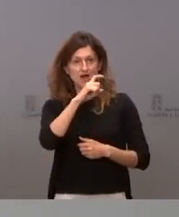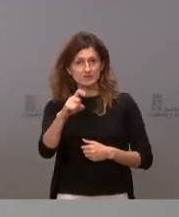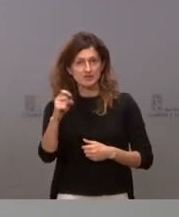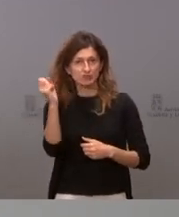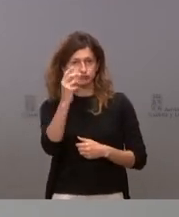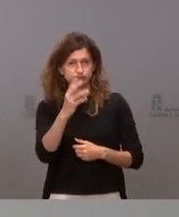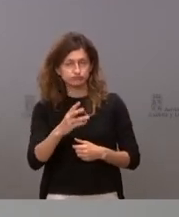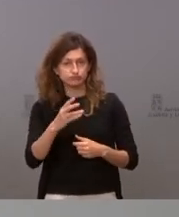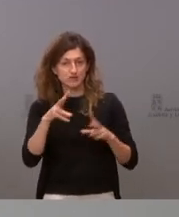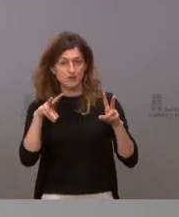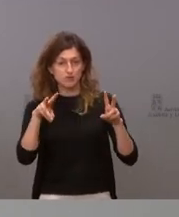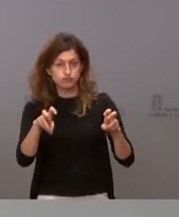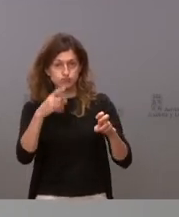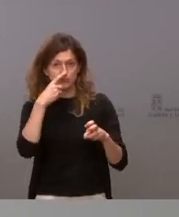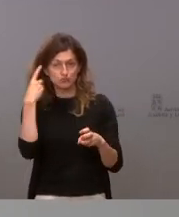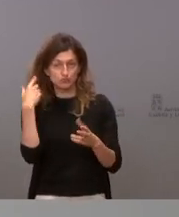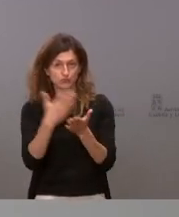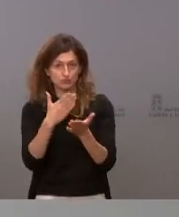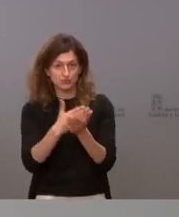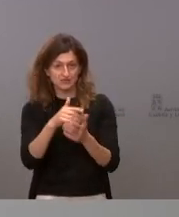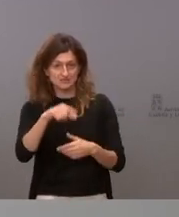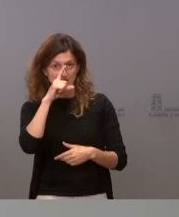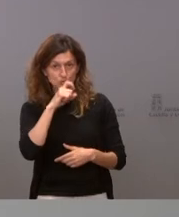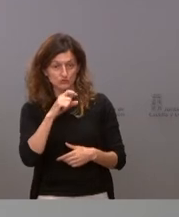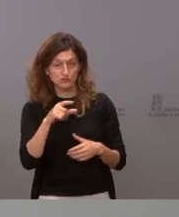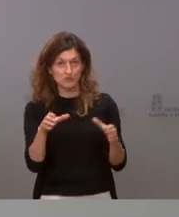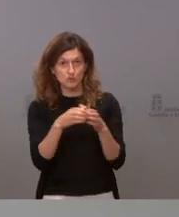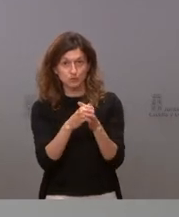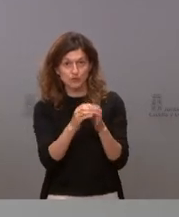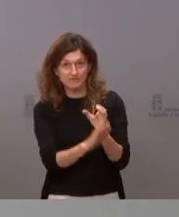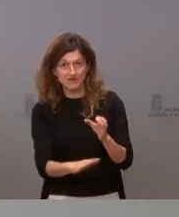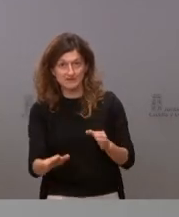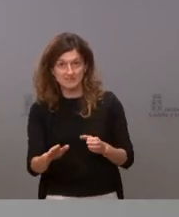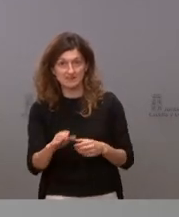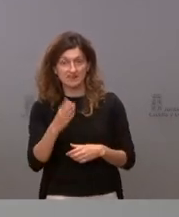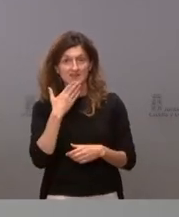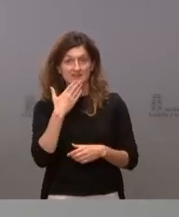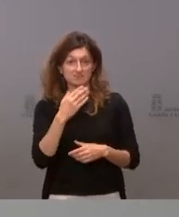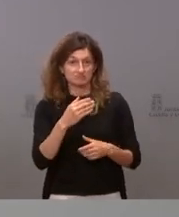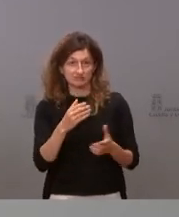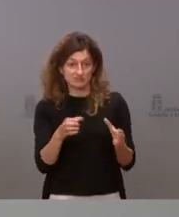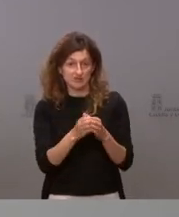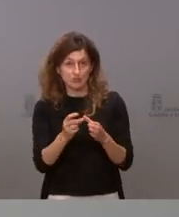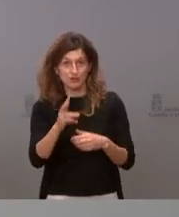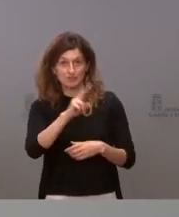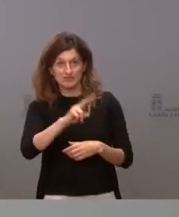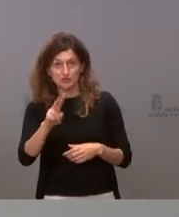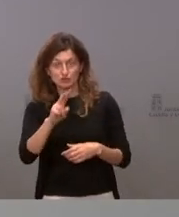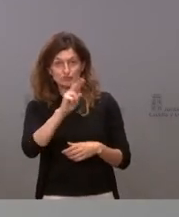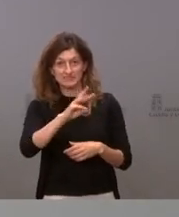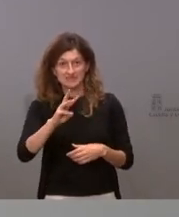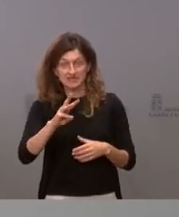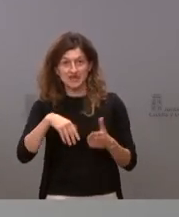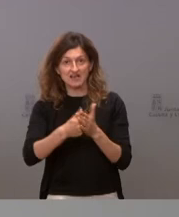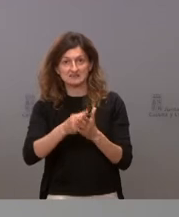desde el principio del curso pasado y este curso. De hecho, los grupos burbuja de infantil son 22, 23. En algún caso puede llegar a 25.